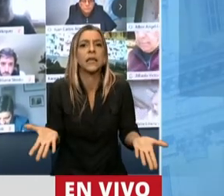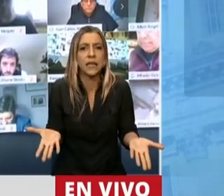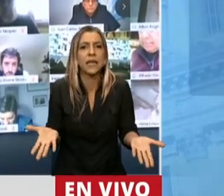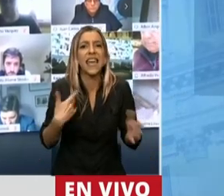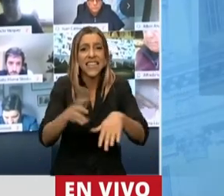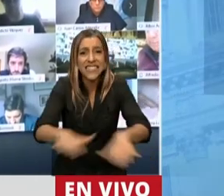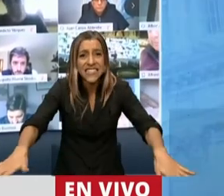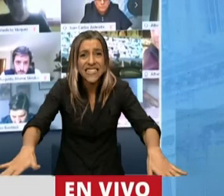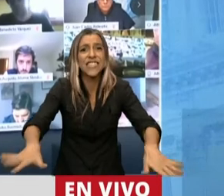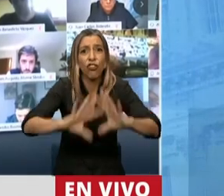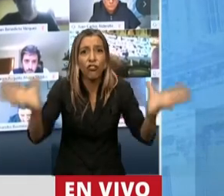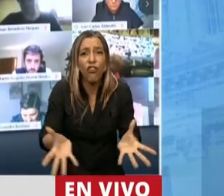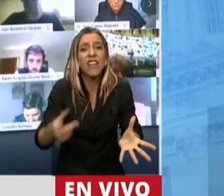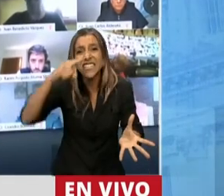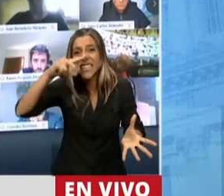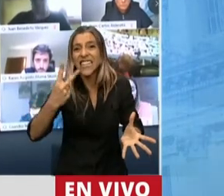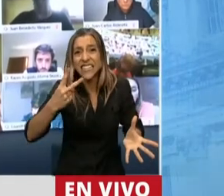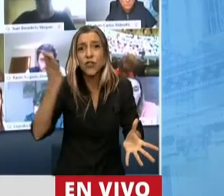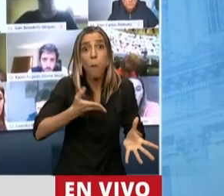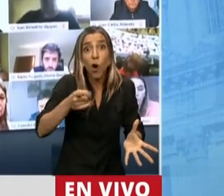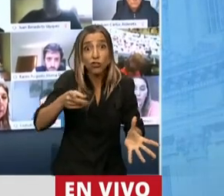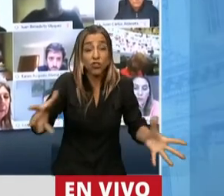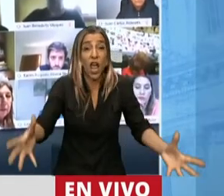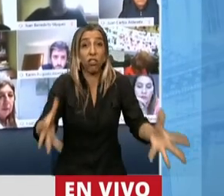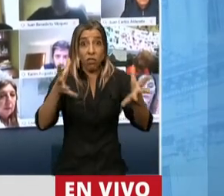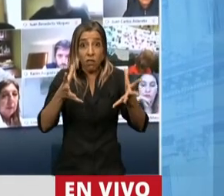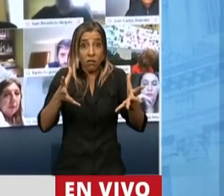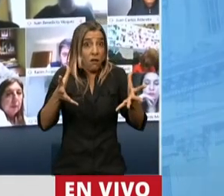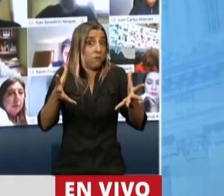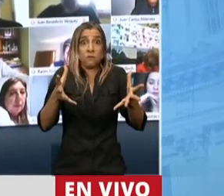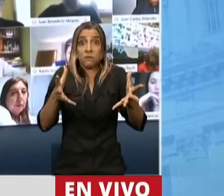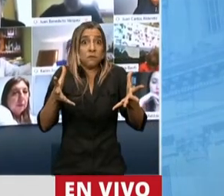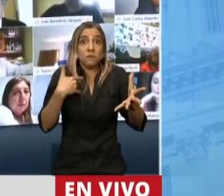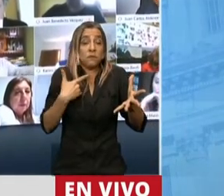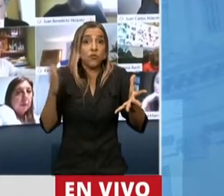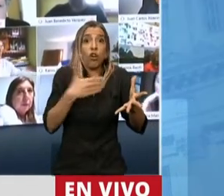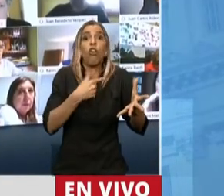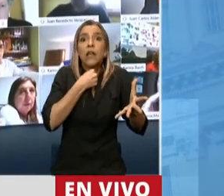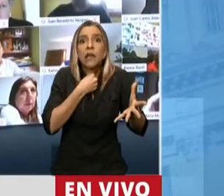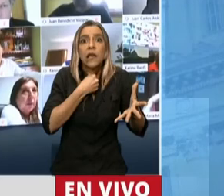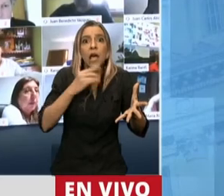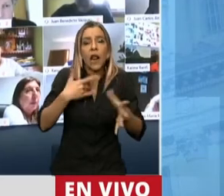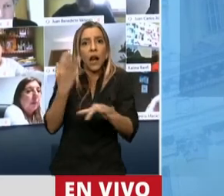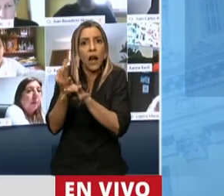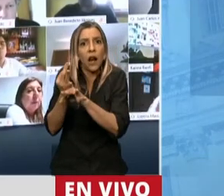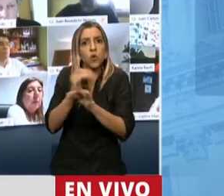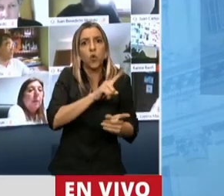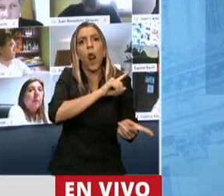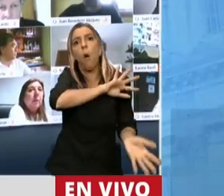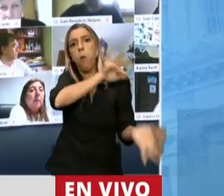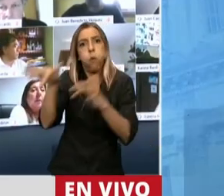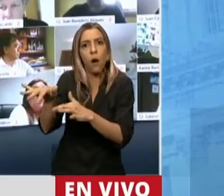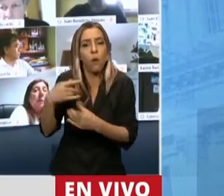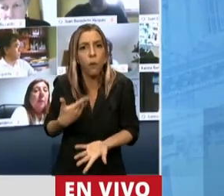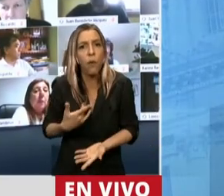de los chicos en Argentina, según UNICEF, están queriendo volver a clases. ¿Quién los escucha? ¿Quién los